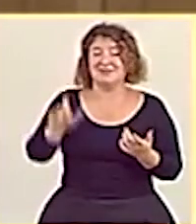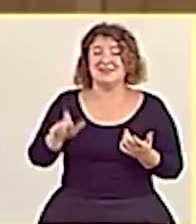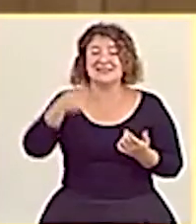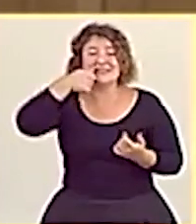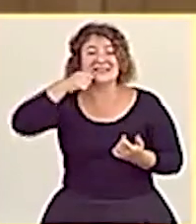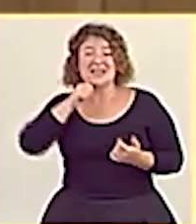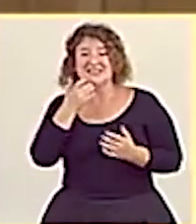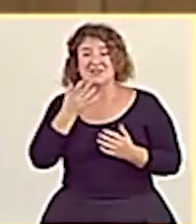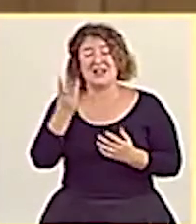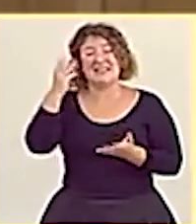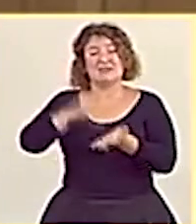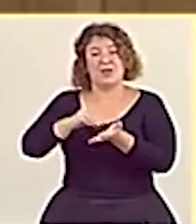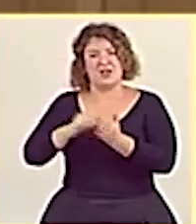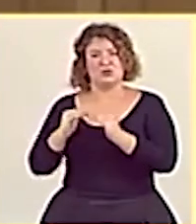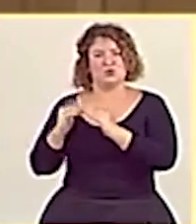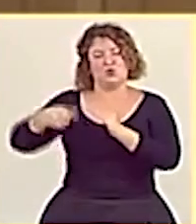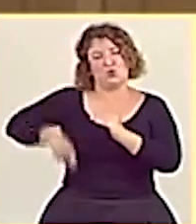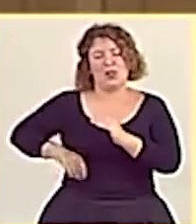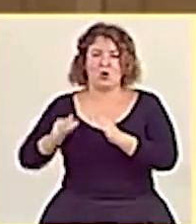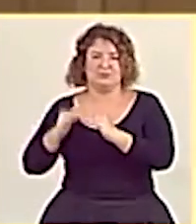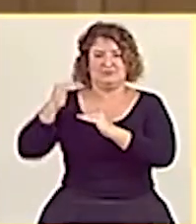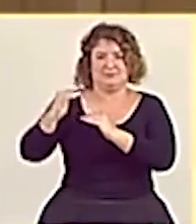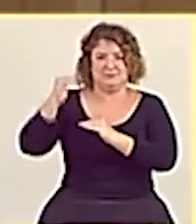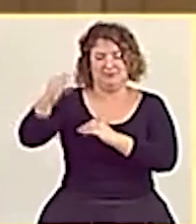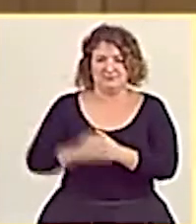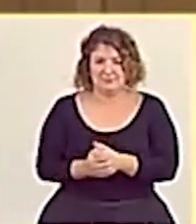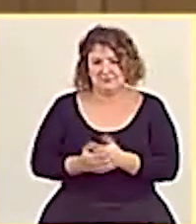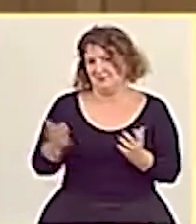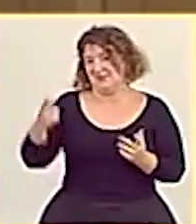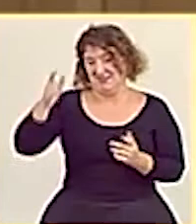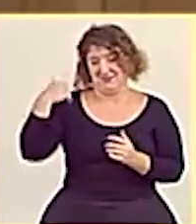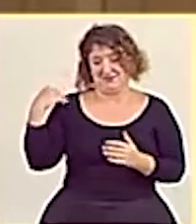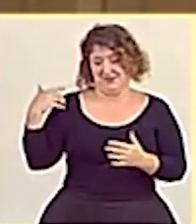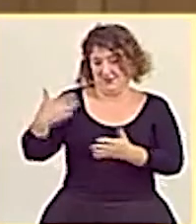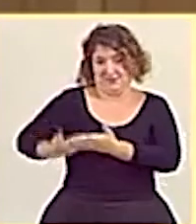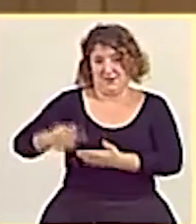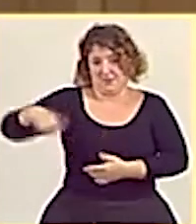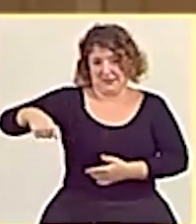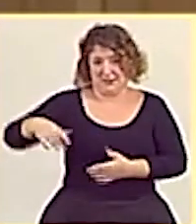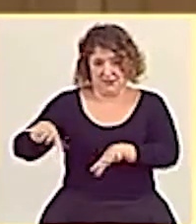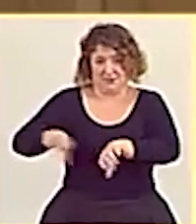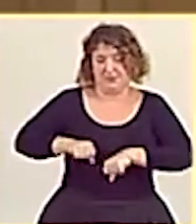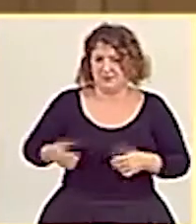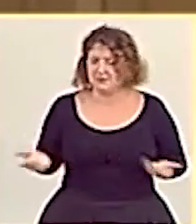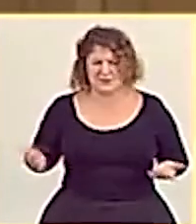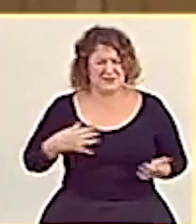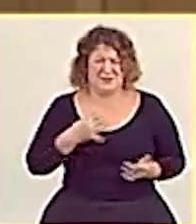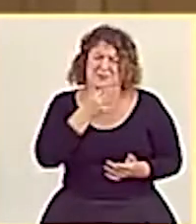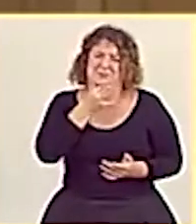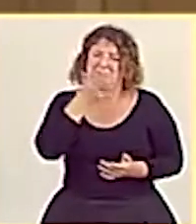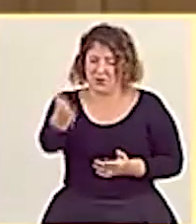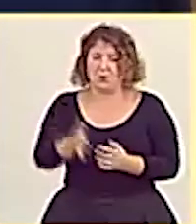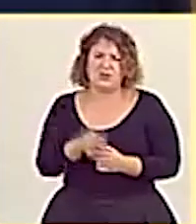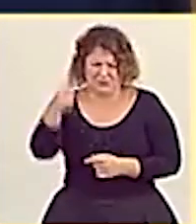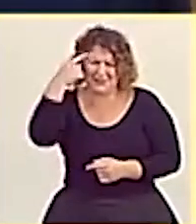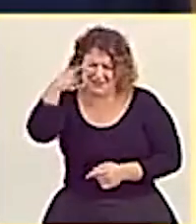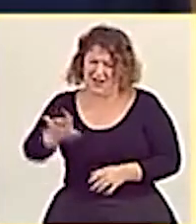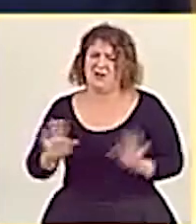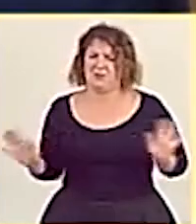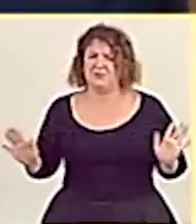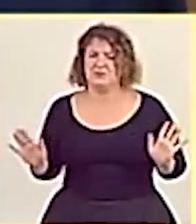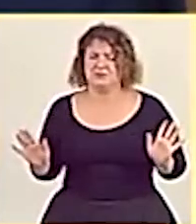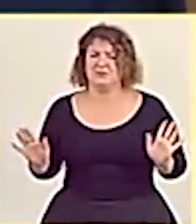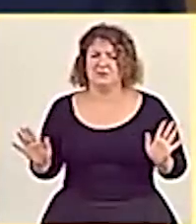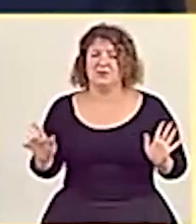tercera subida de sueldo que se hace desde que es presidente. Miren, es una auténtica vergüenza. Usted sabe perfectamente, señora ministra, porque lo sabe, que mientras